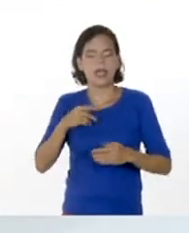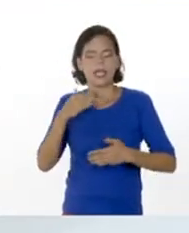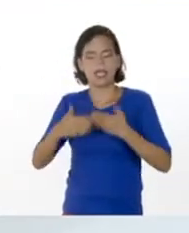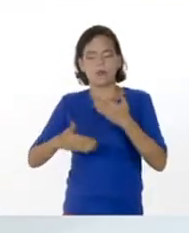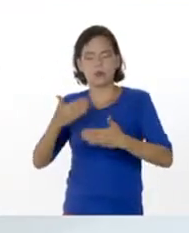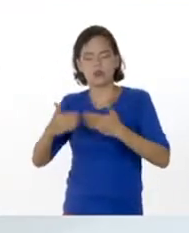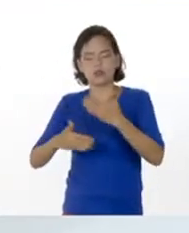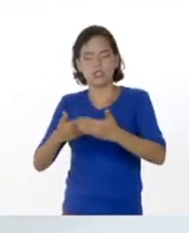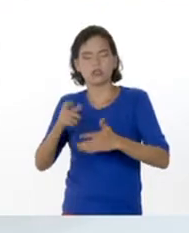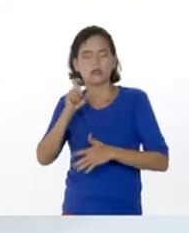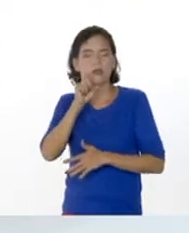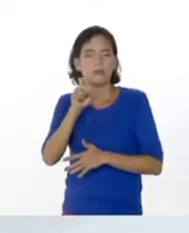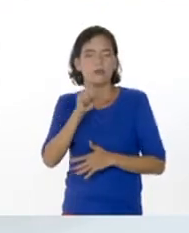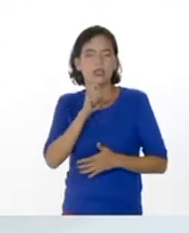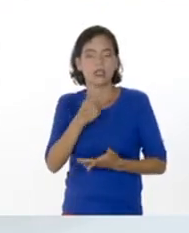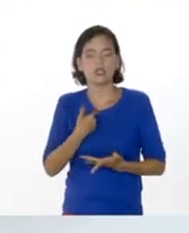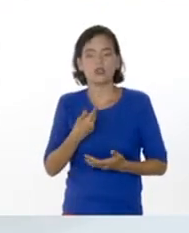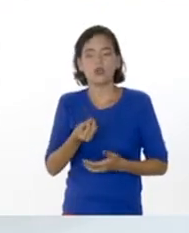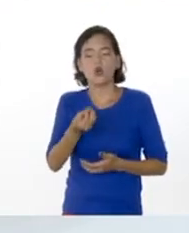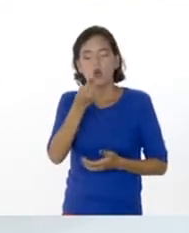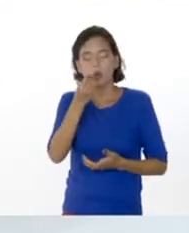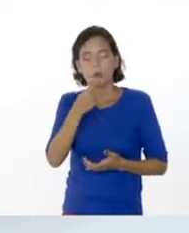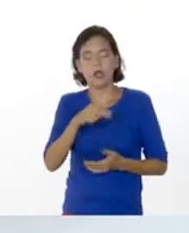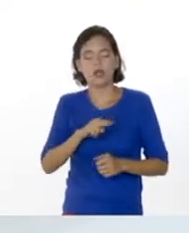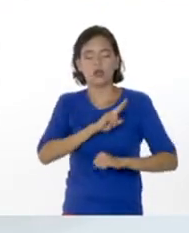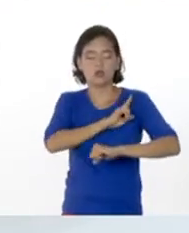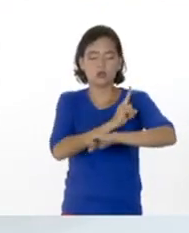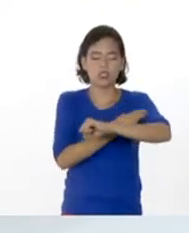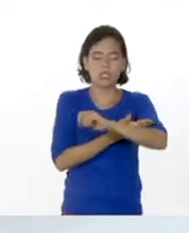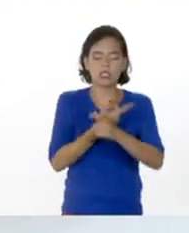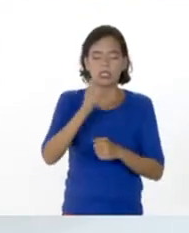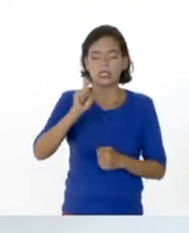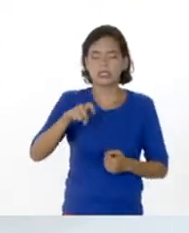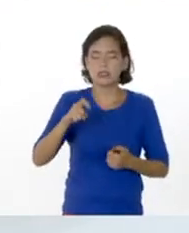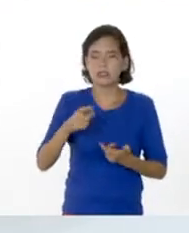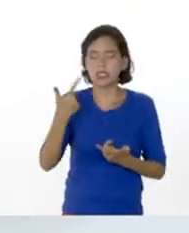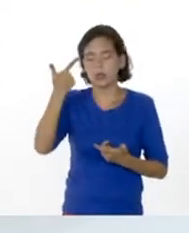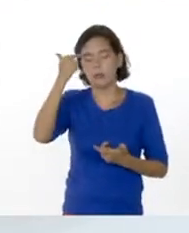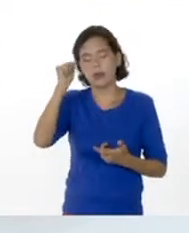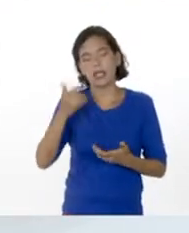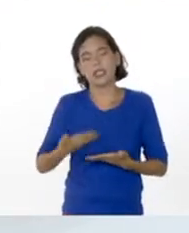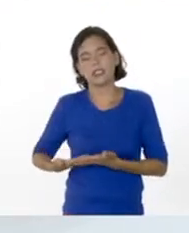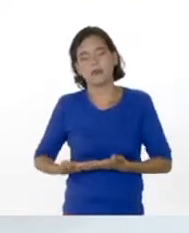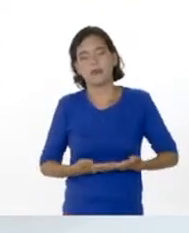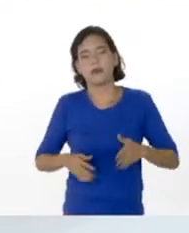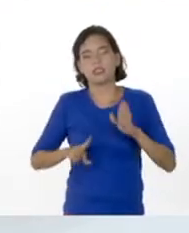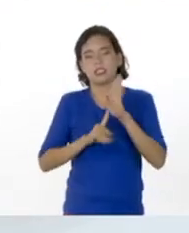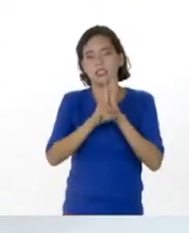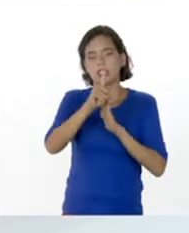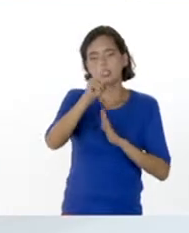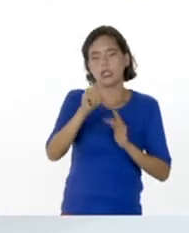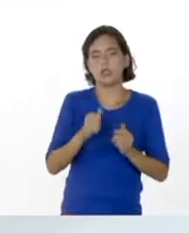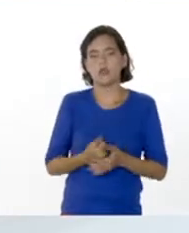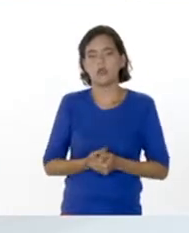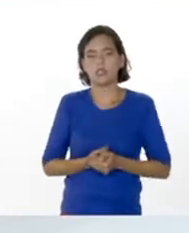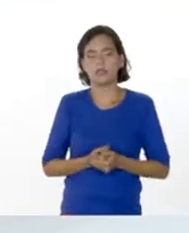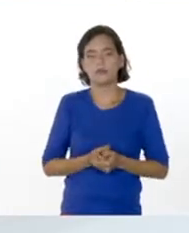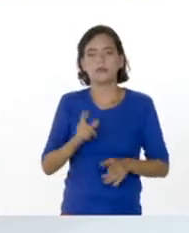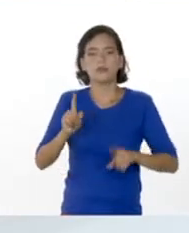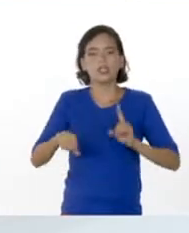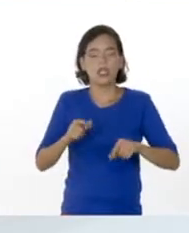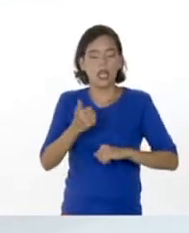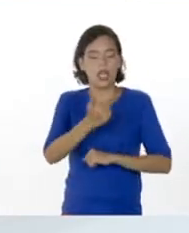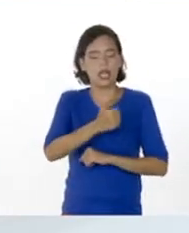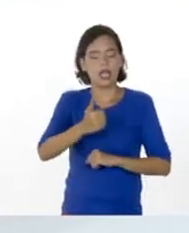gestación tome los nutrientes necesarios para permitir que ese bebé se desarrolle acorde a cada uno de los